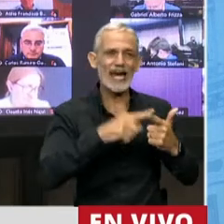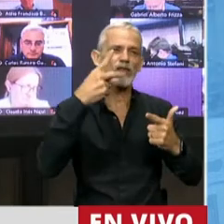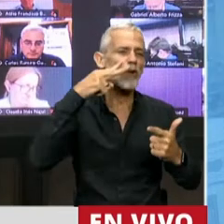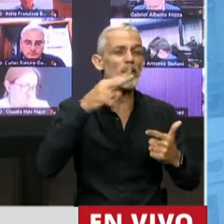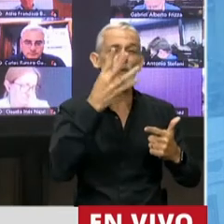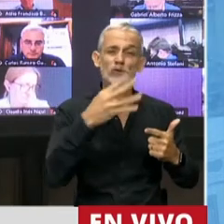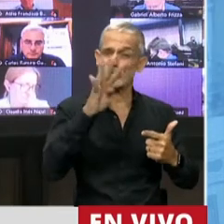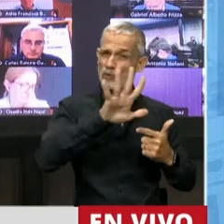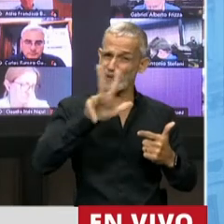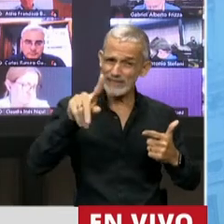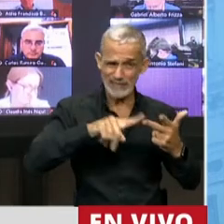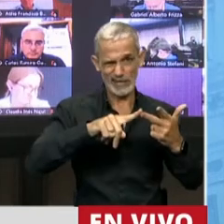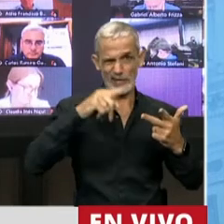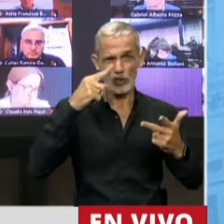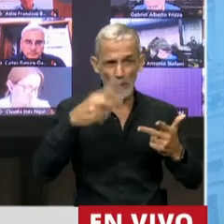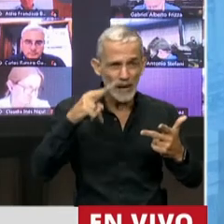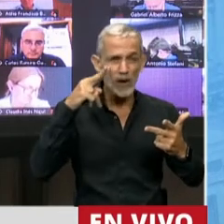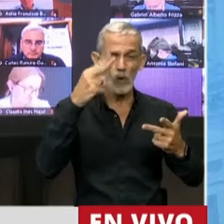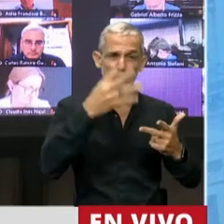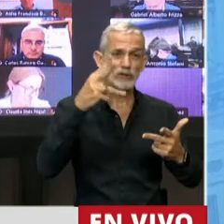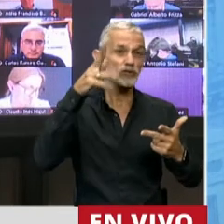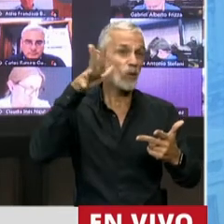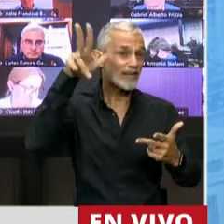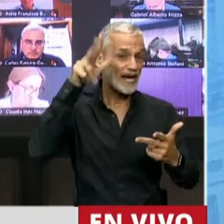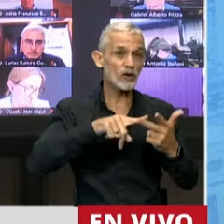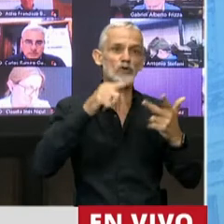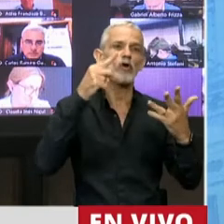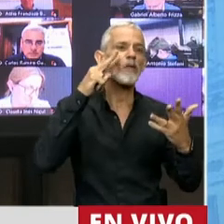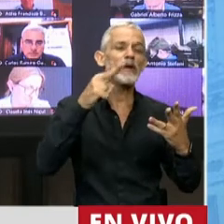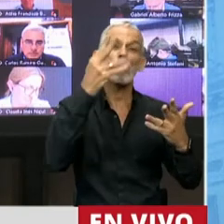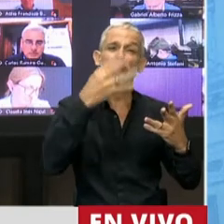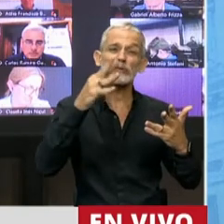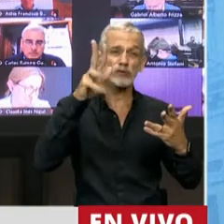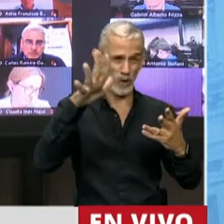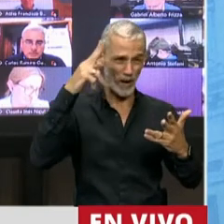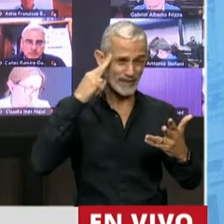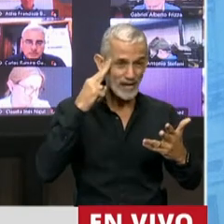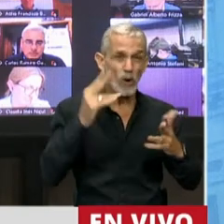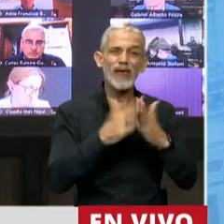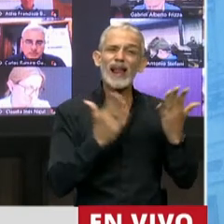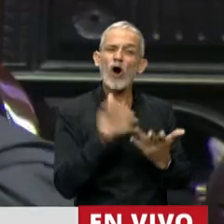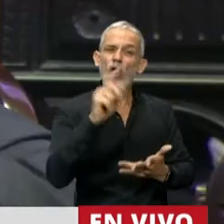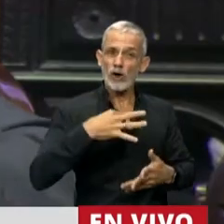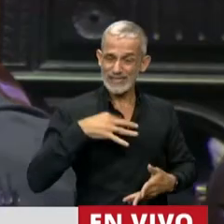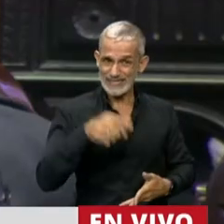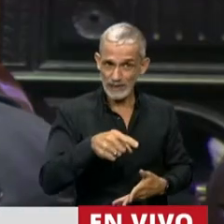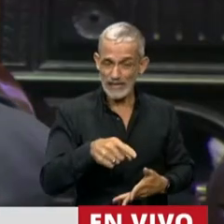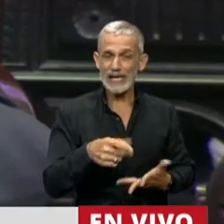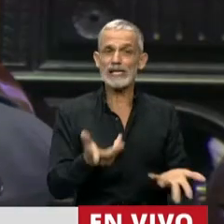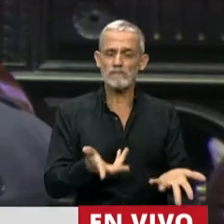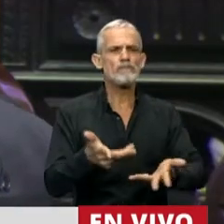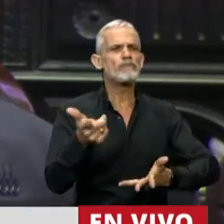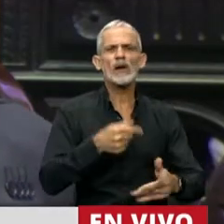2457, 2458 y 2459 del Código Civil, el Código Sustantivo,